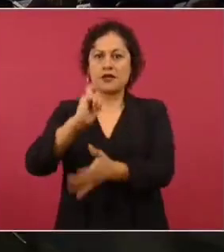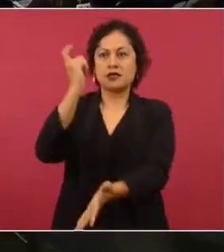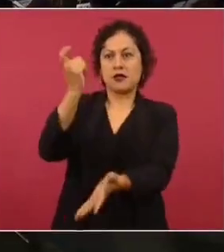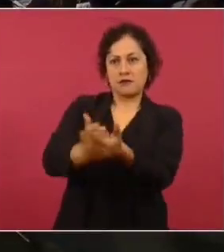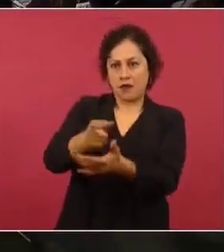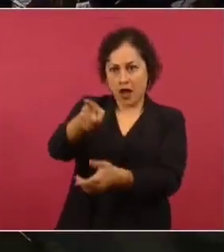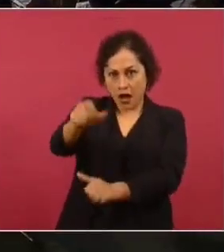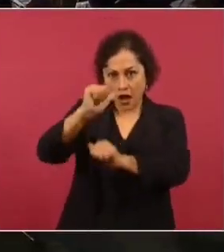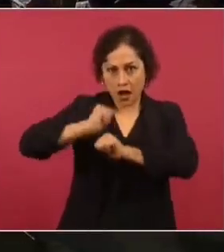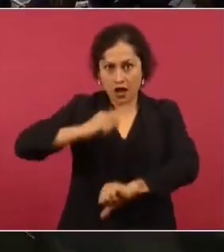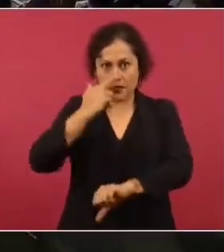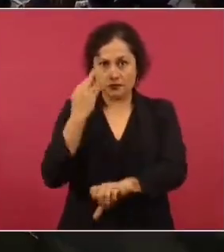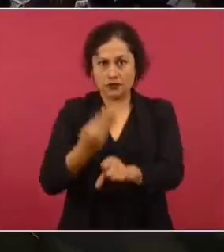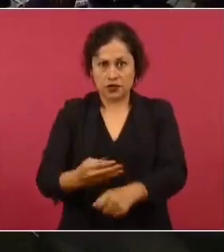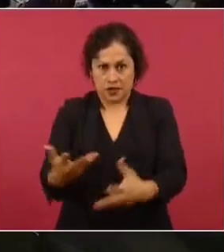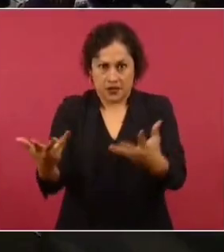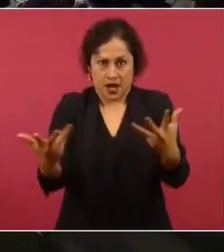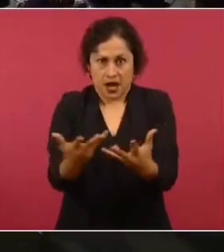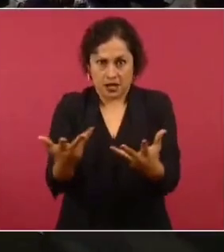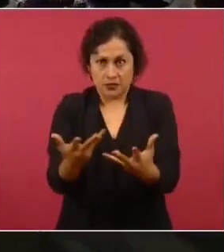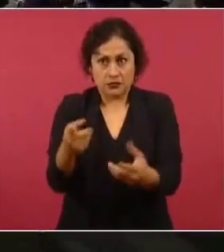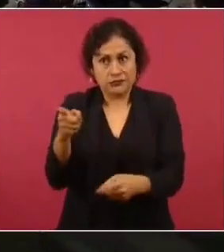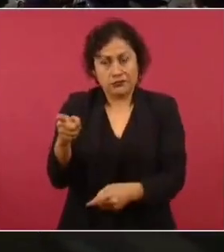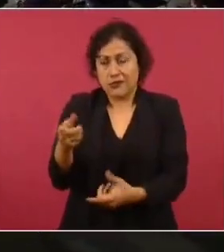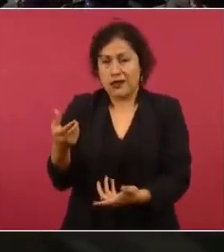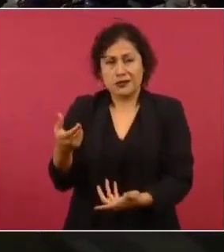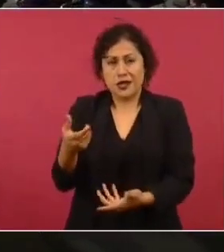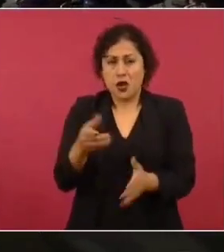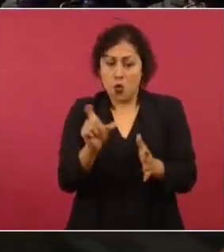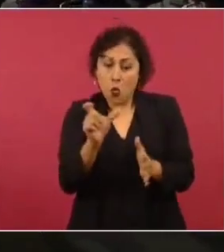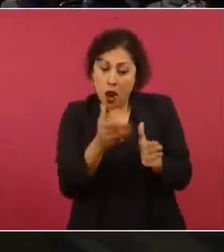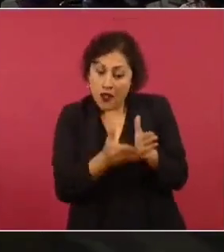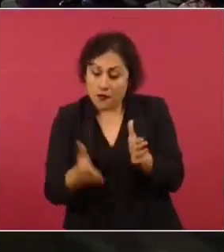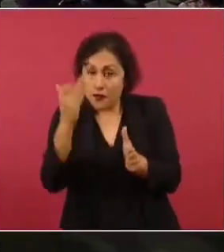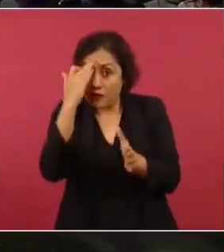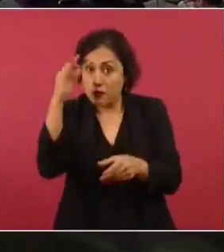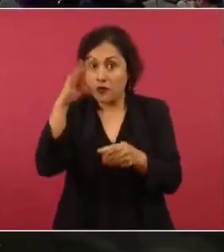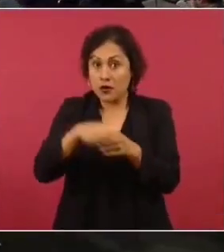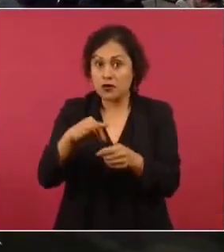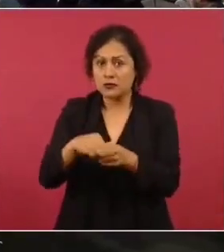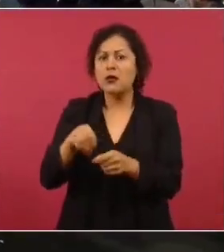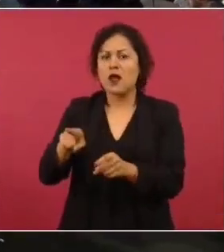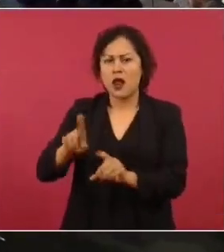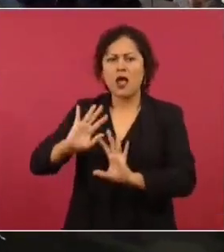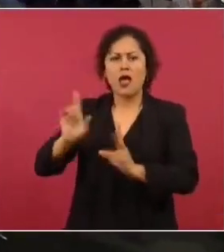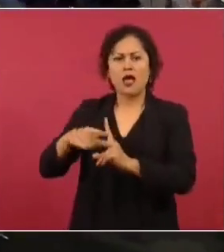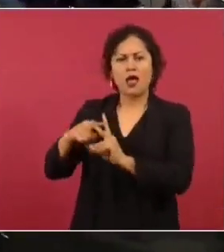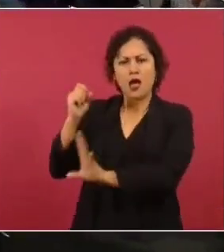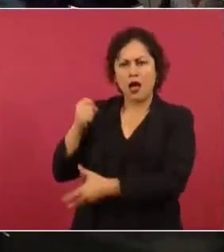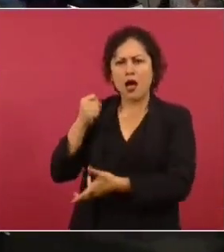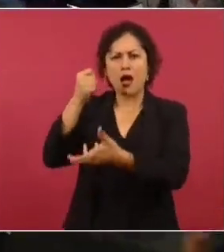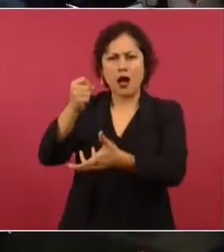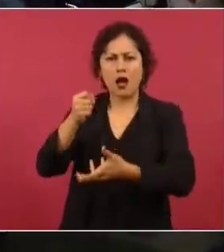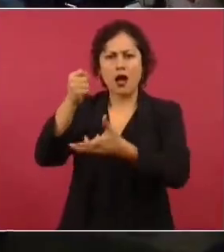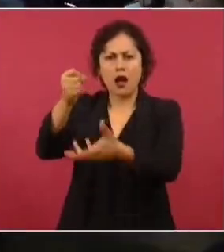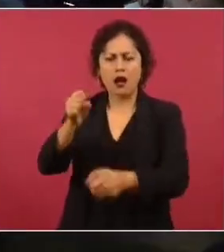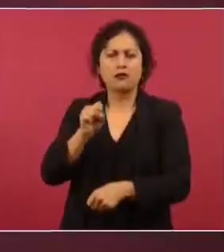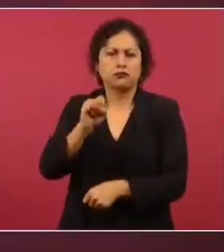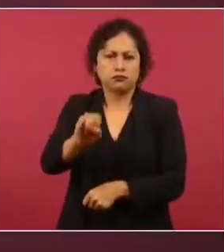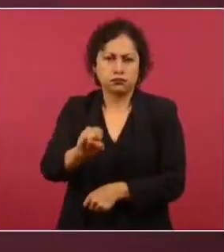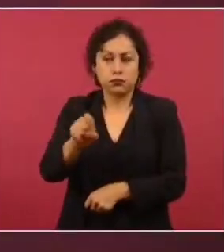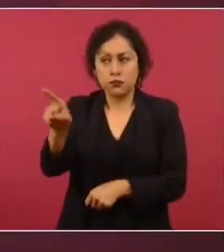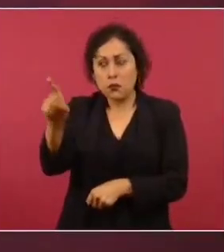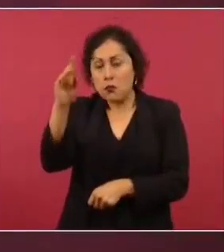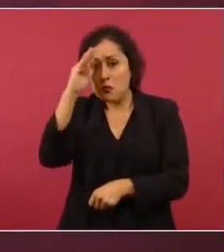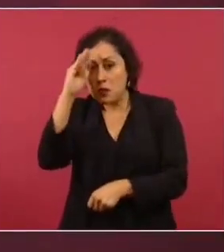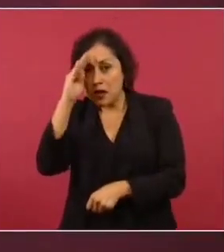ese recurso está presupuestado en cada proceso electoral. Y en lo que refiere al programa de resultados preliminares, pues este va a